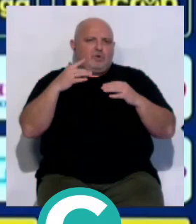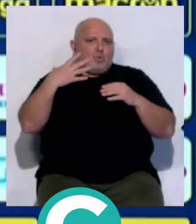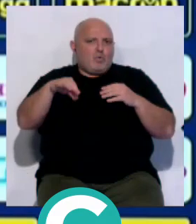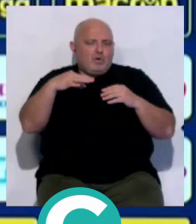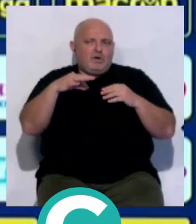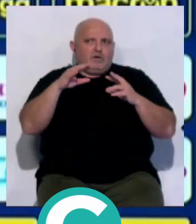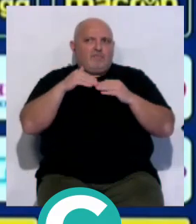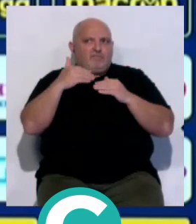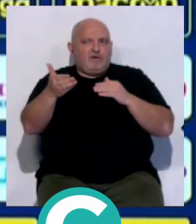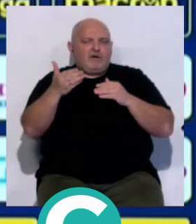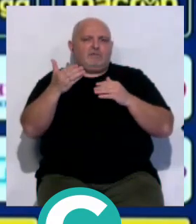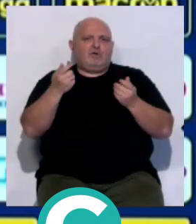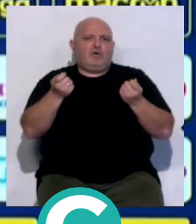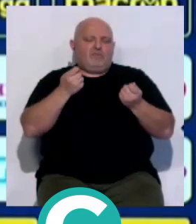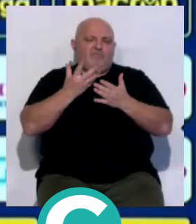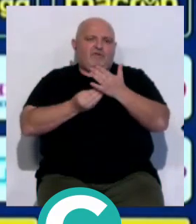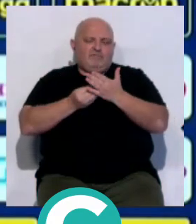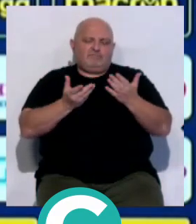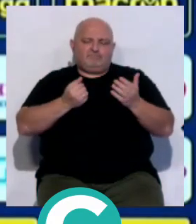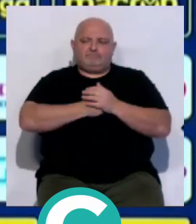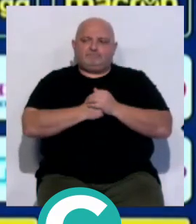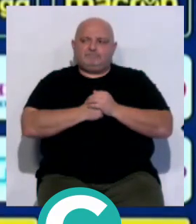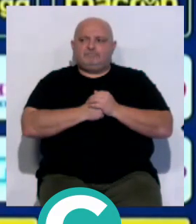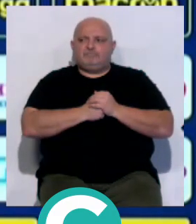cosas externas que tú no puedes controlar se nos ha escapado.